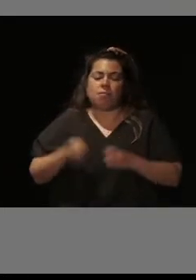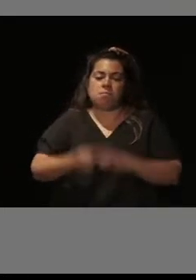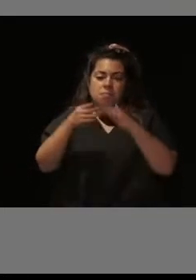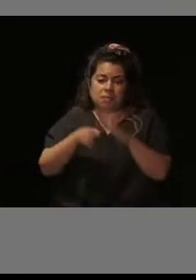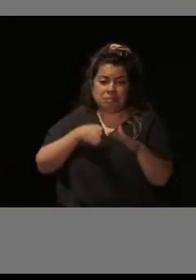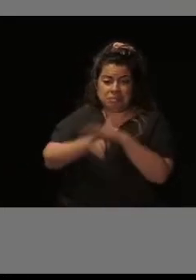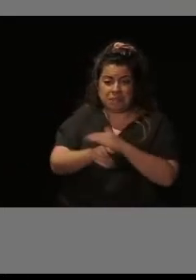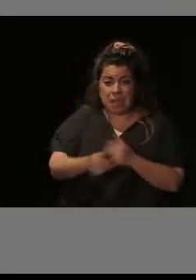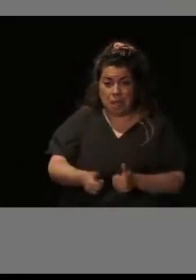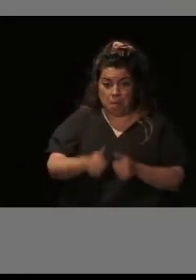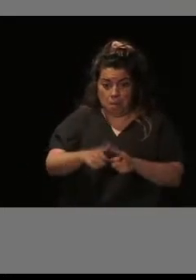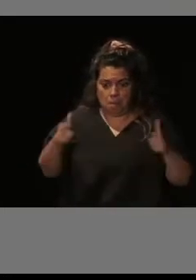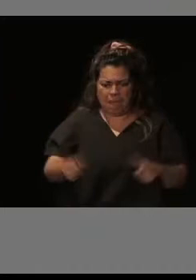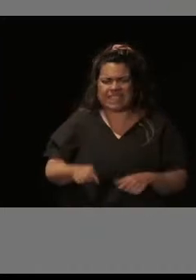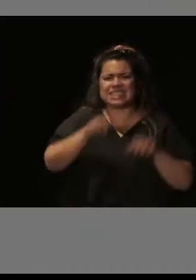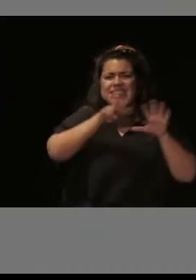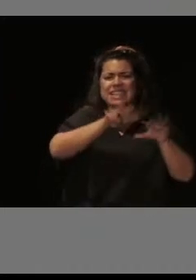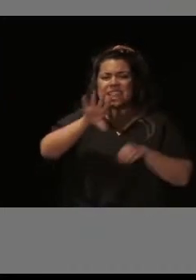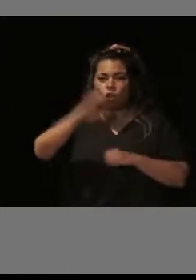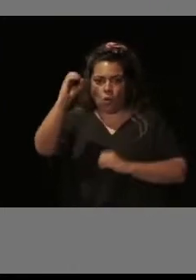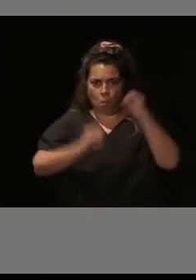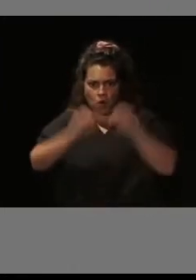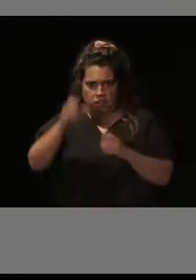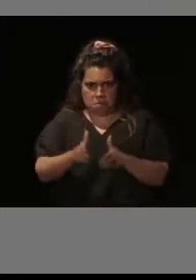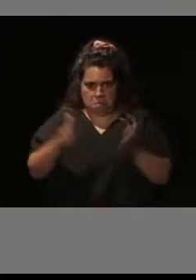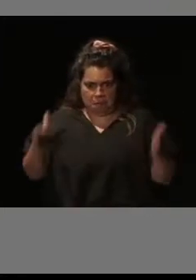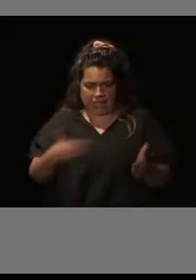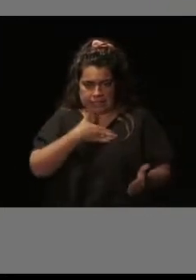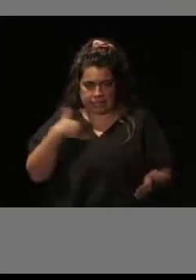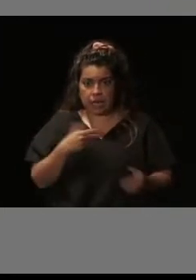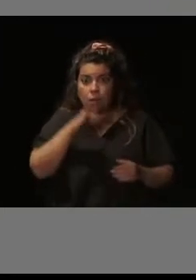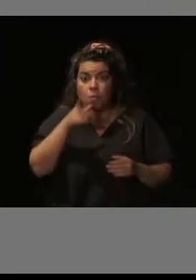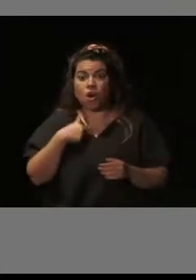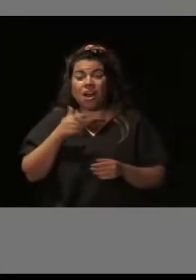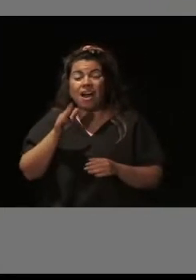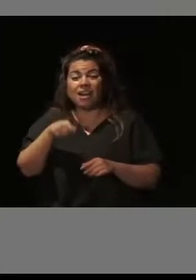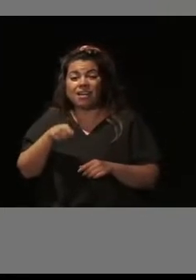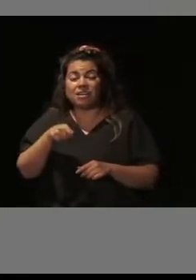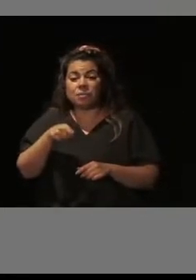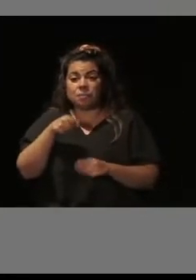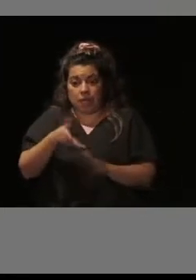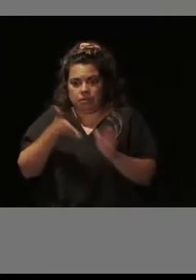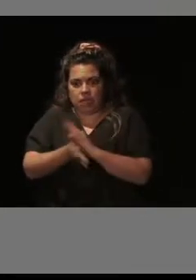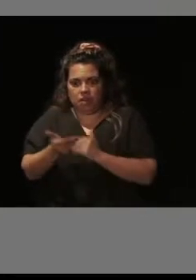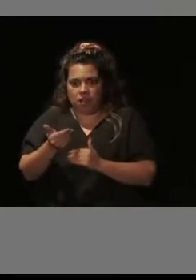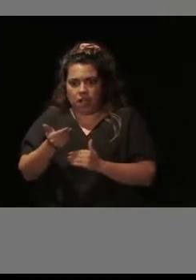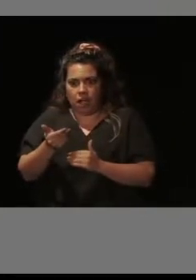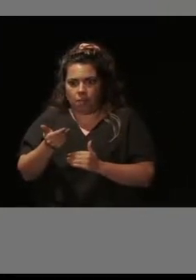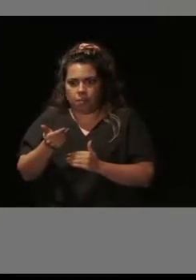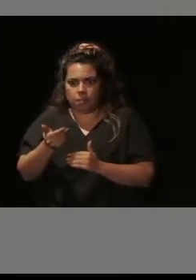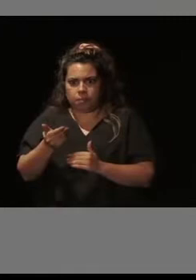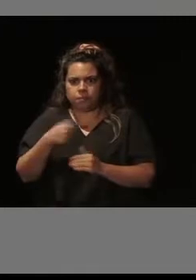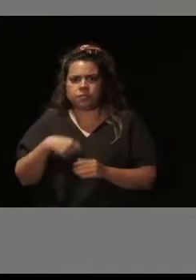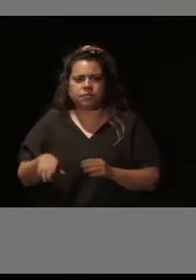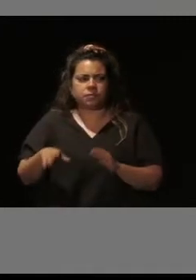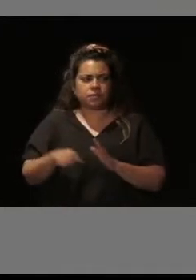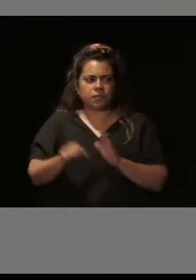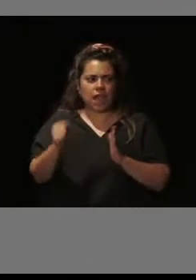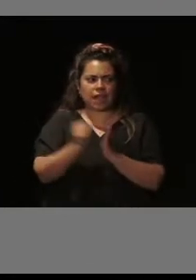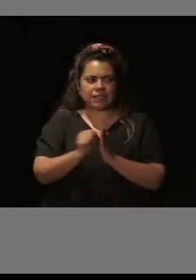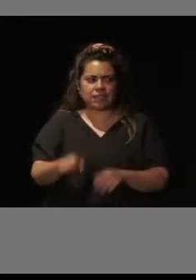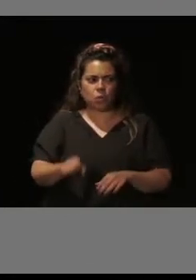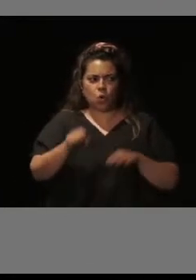75%, porque así hacemos más fácil que se cumpla ese artículo 10.1b de la Ley de Propiedad